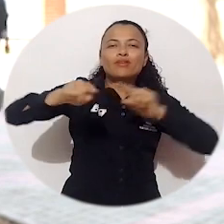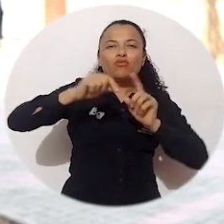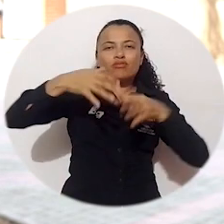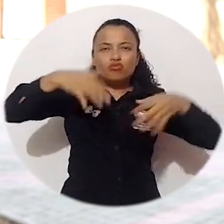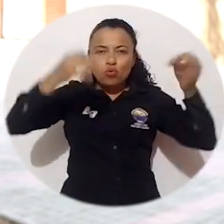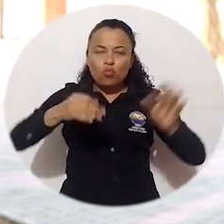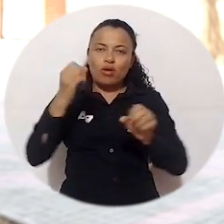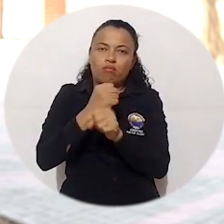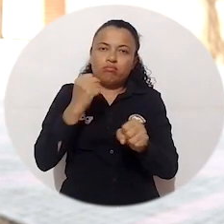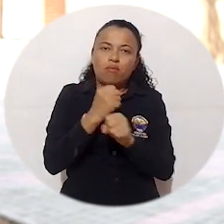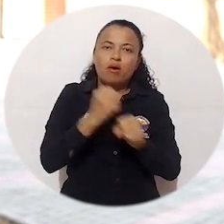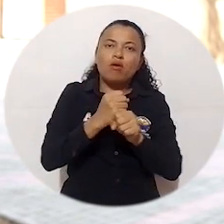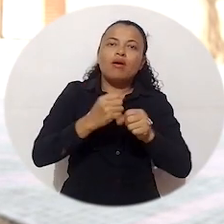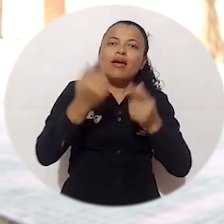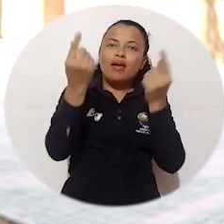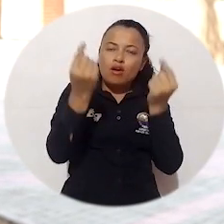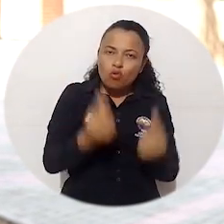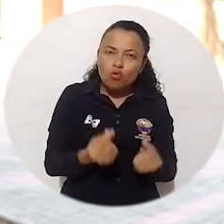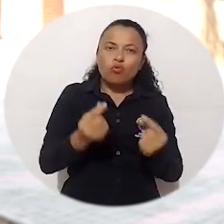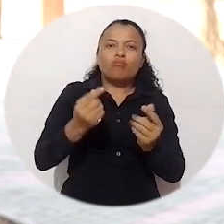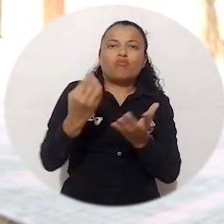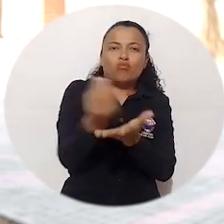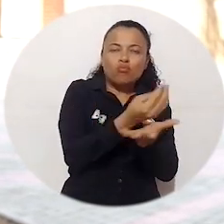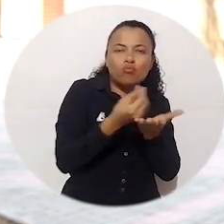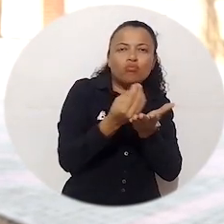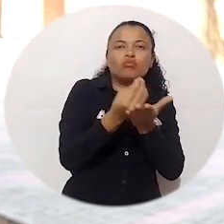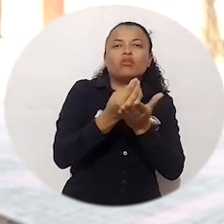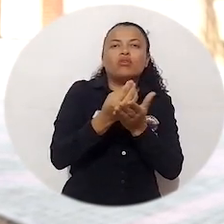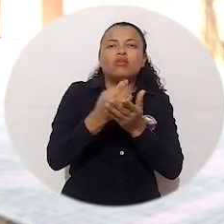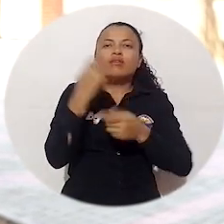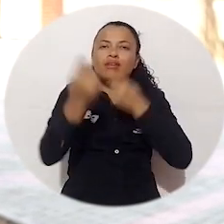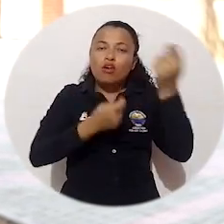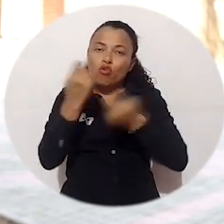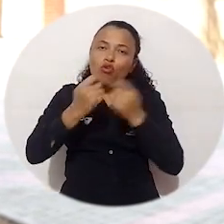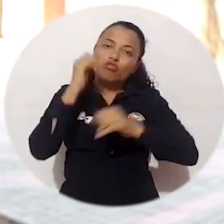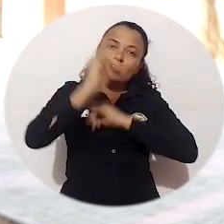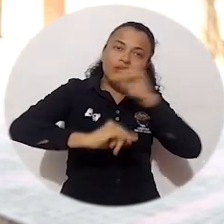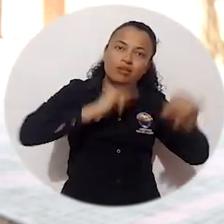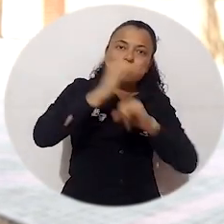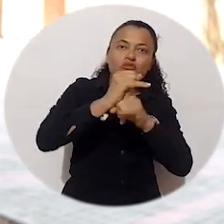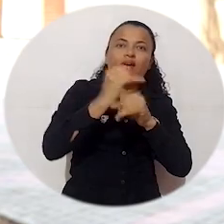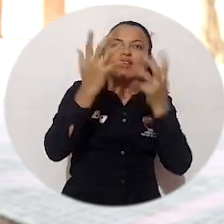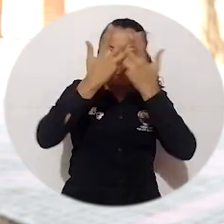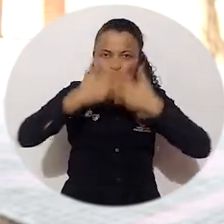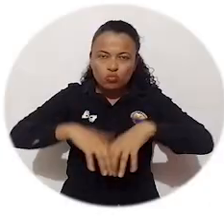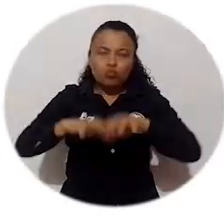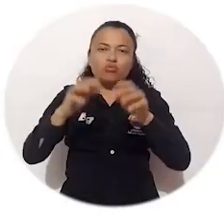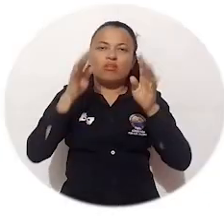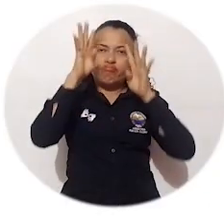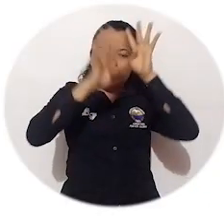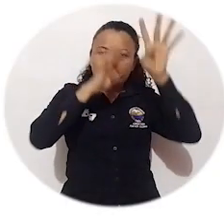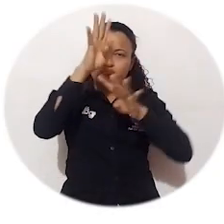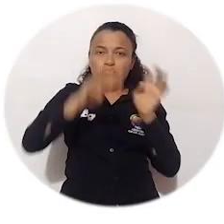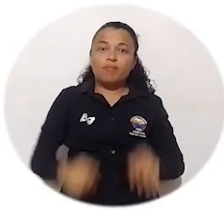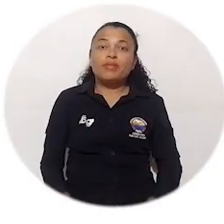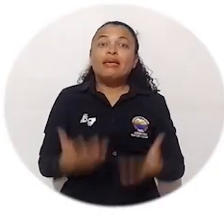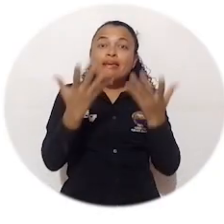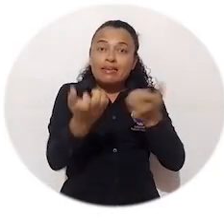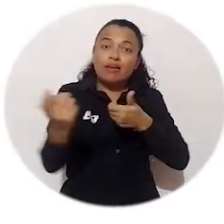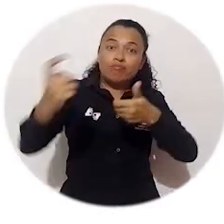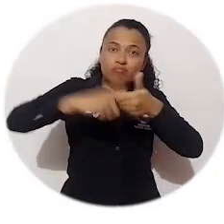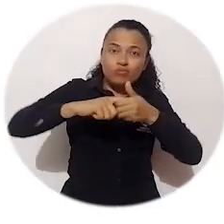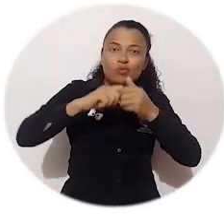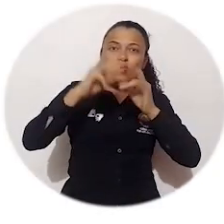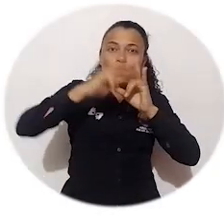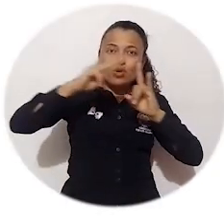seguridad y salud en el trabajo, economía, contaduría pública, negocios internacionales y gestión cultural e industrias creativas. Si quieres hacer parte de la